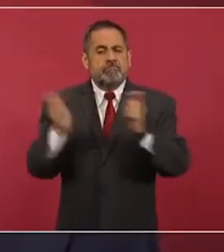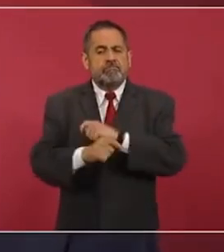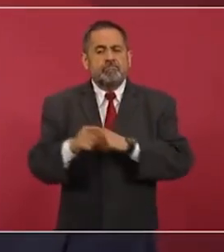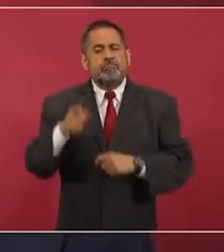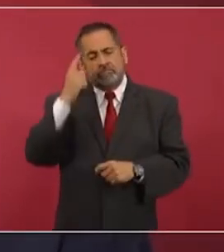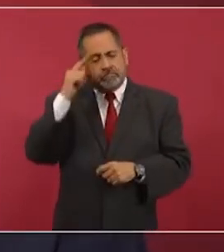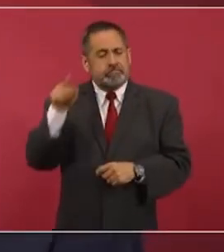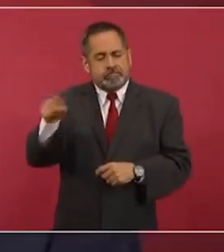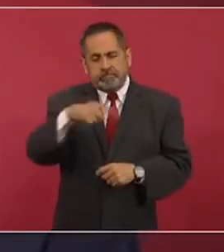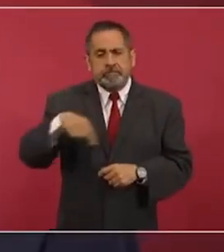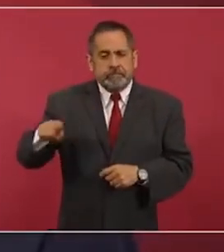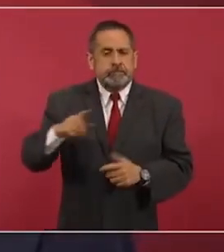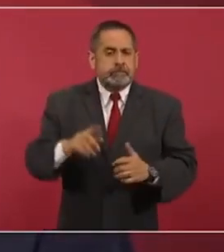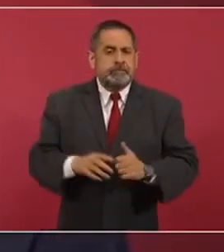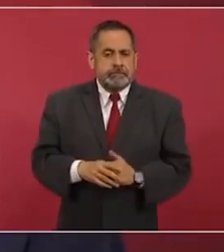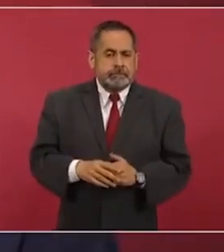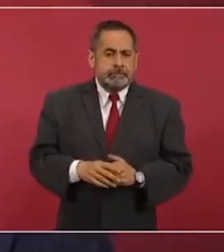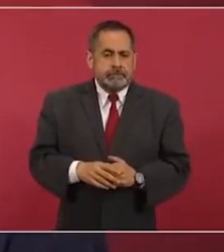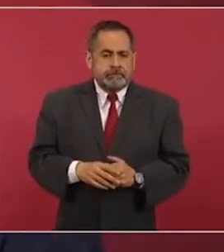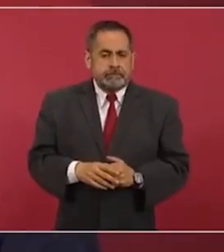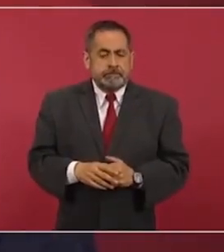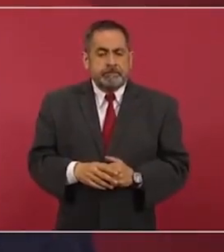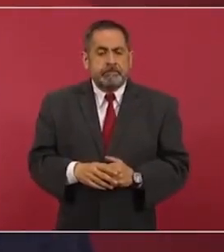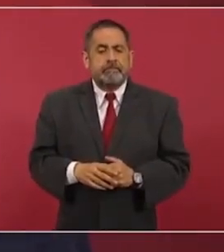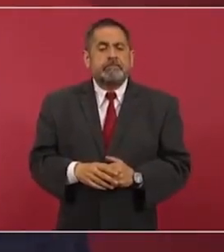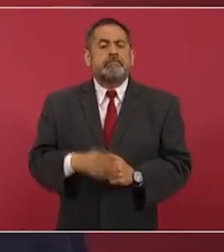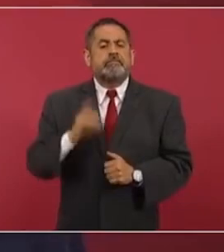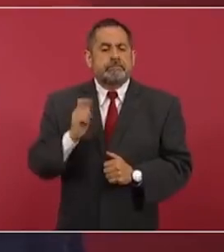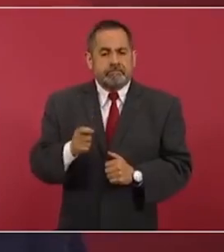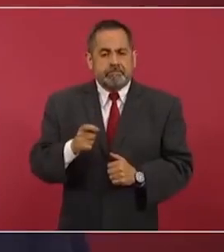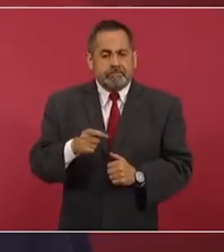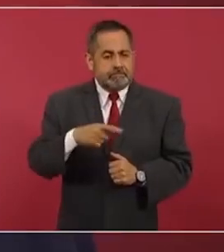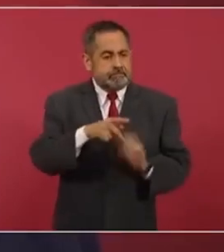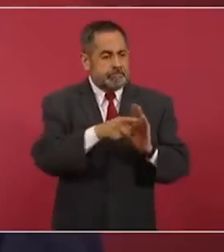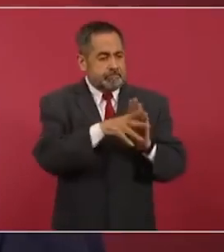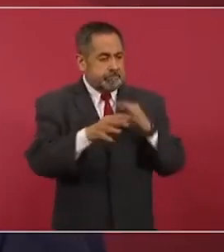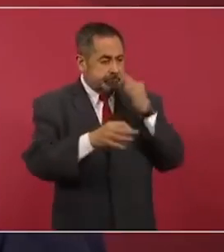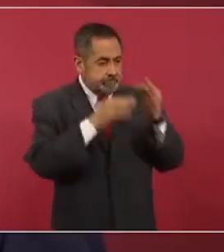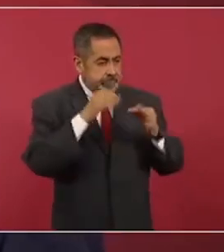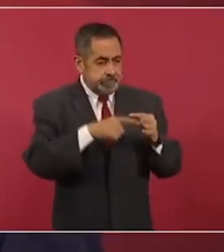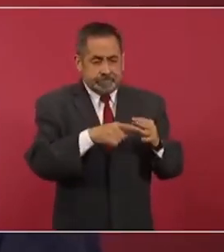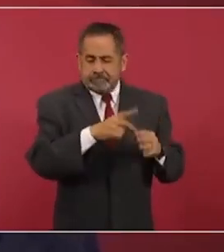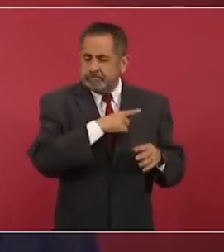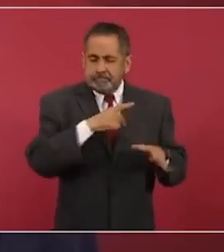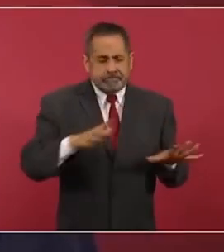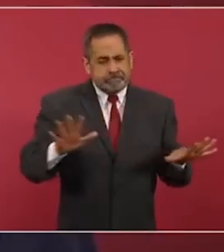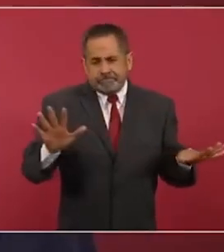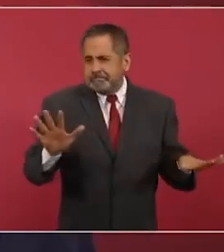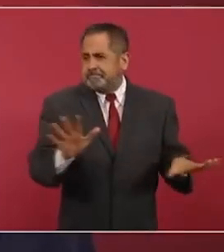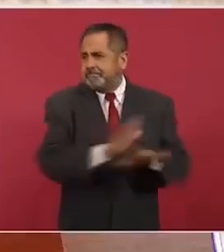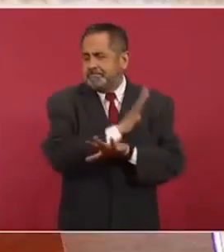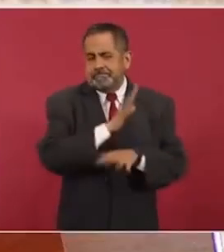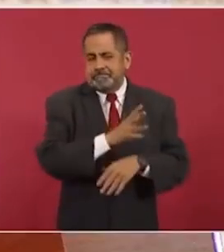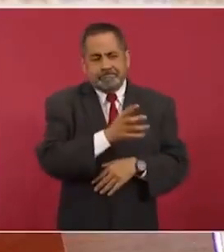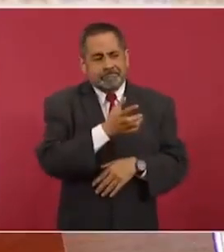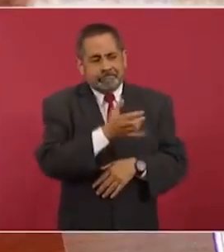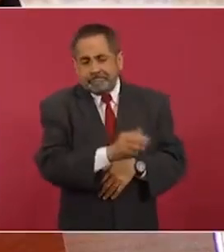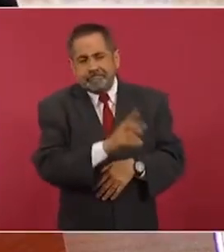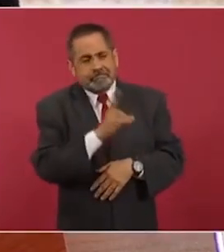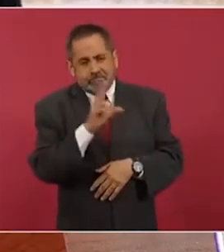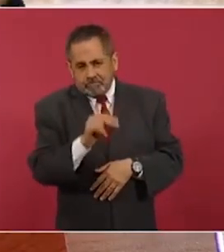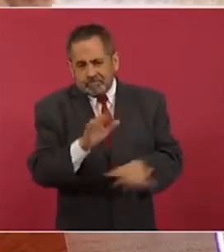en el papel de los medios de información donde